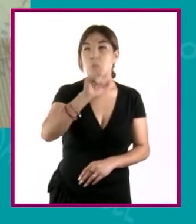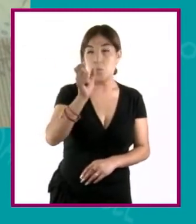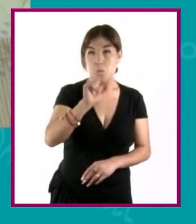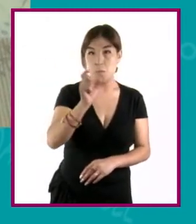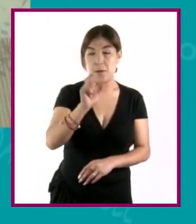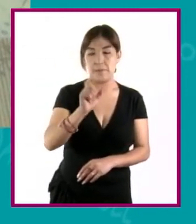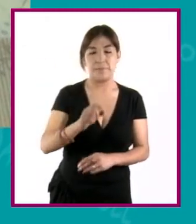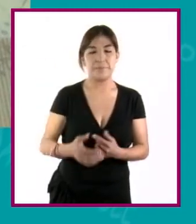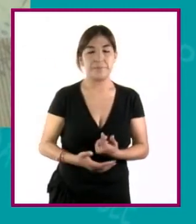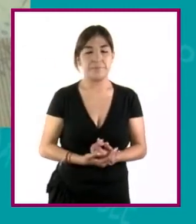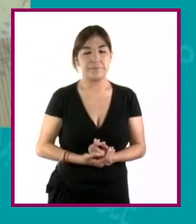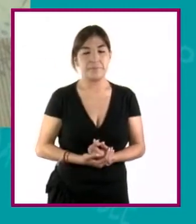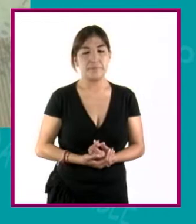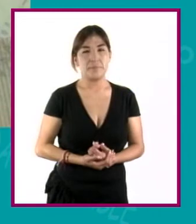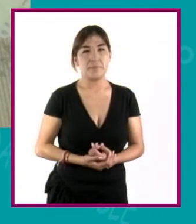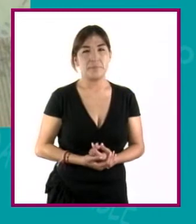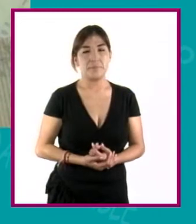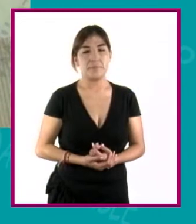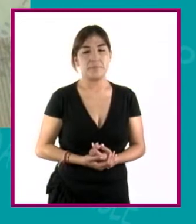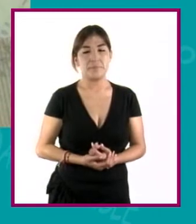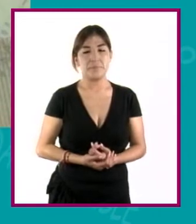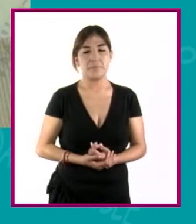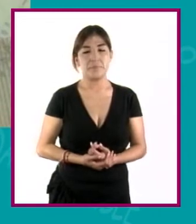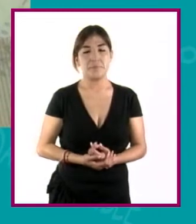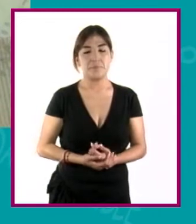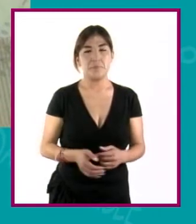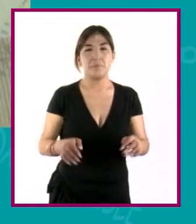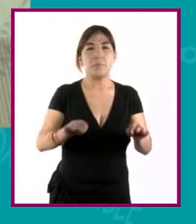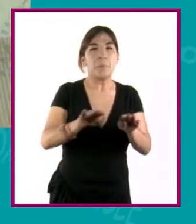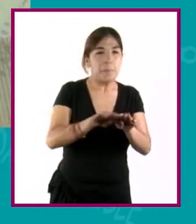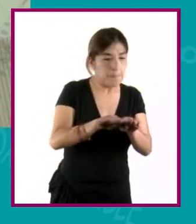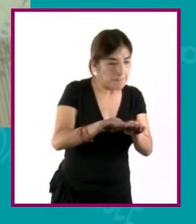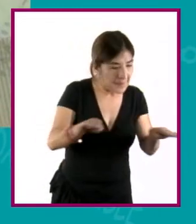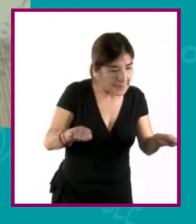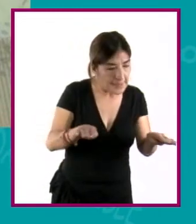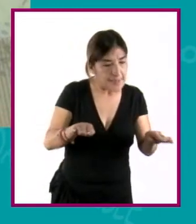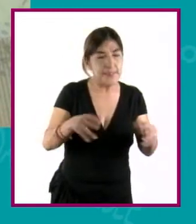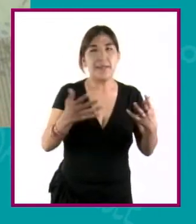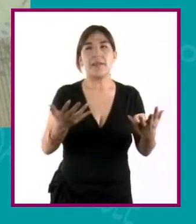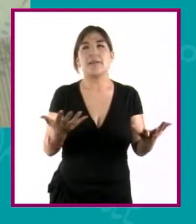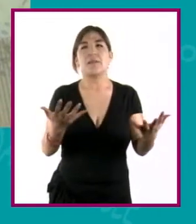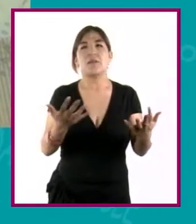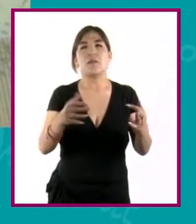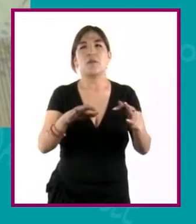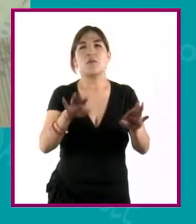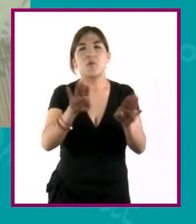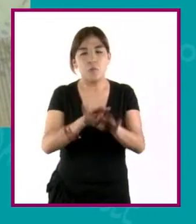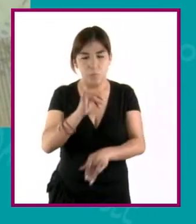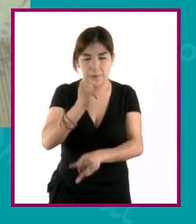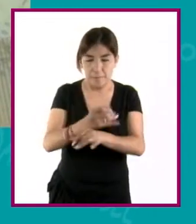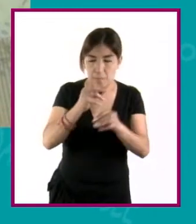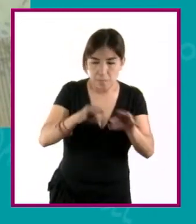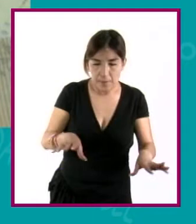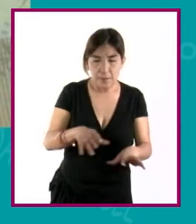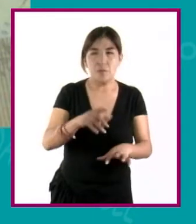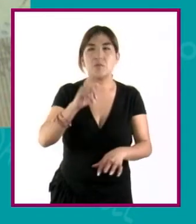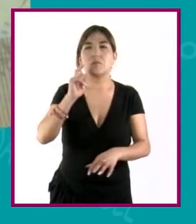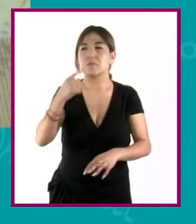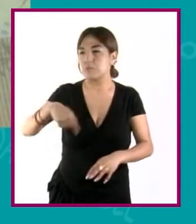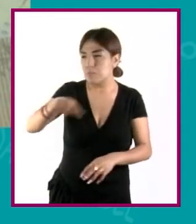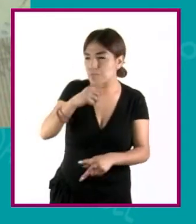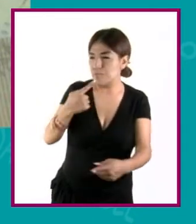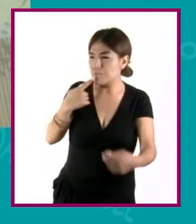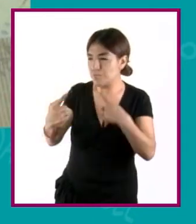las medidas y la forma en cómo podemos documentar la estructura, las